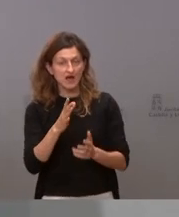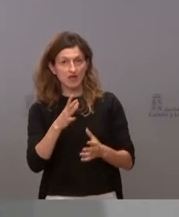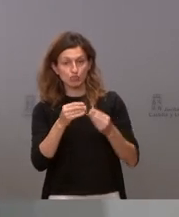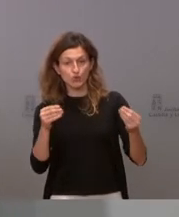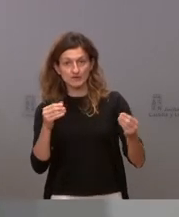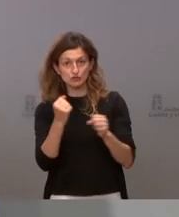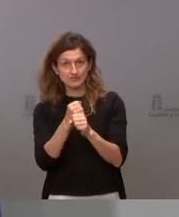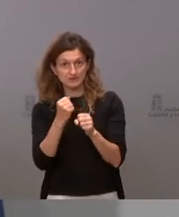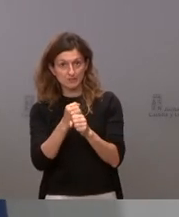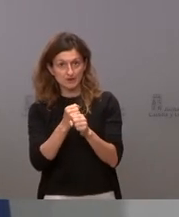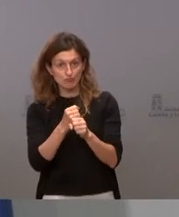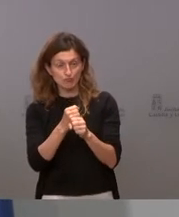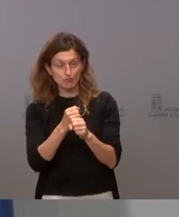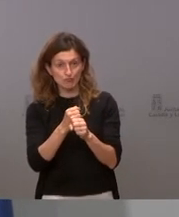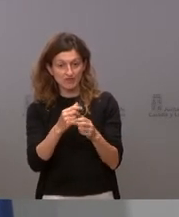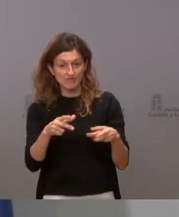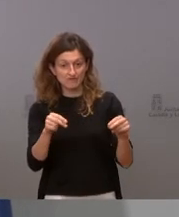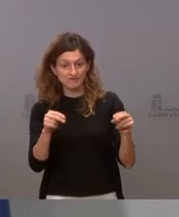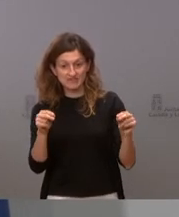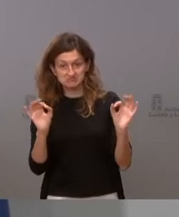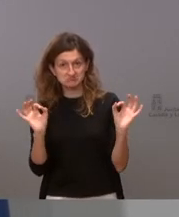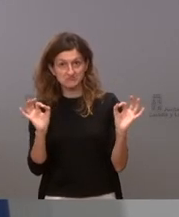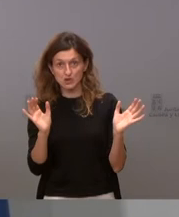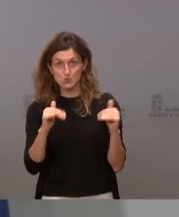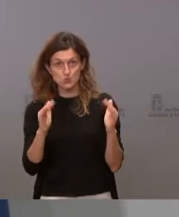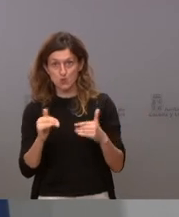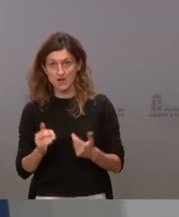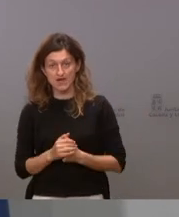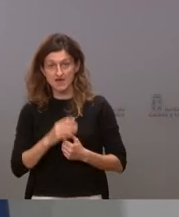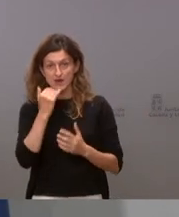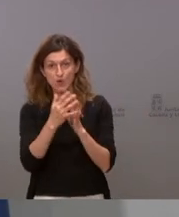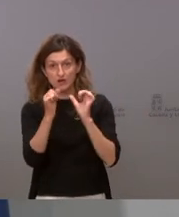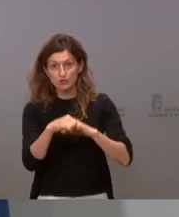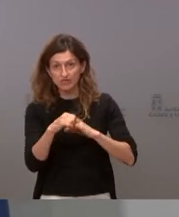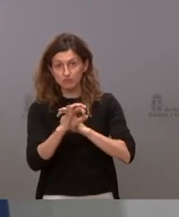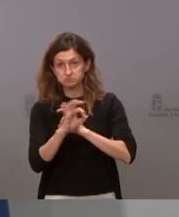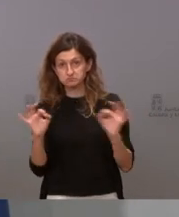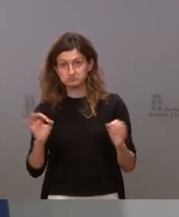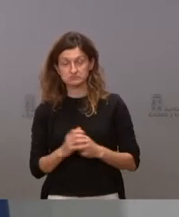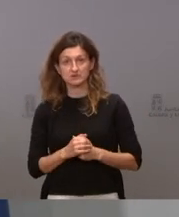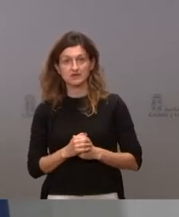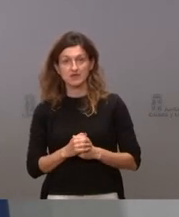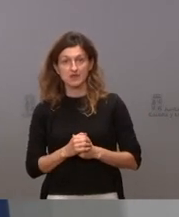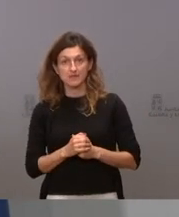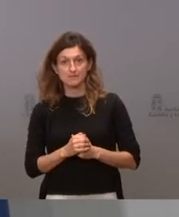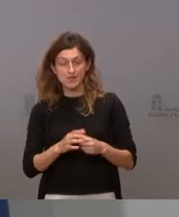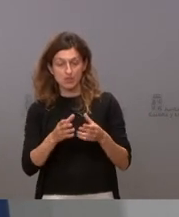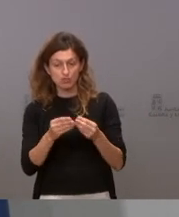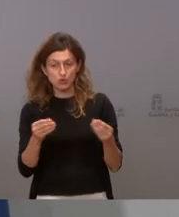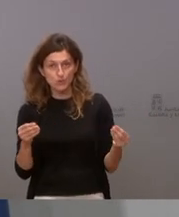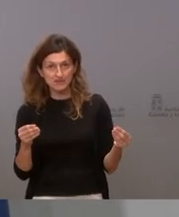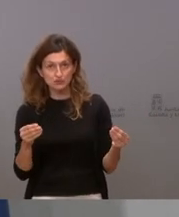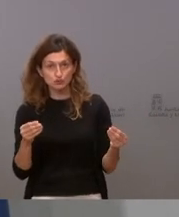no hay nada finalizado ni nada acordado es un documento que se pasó